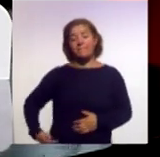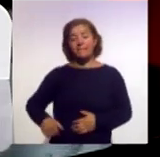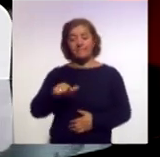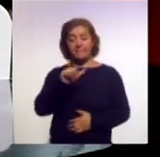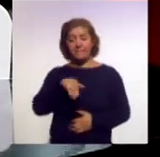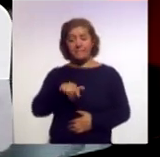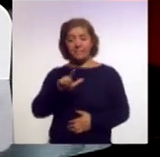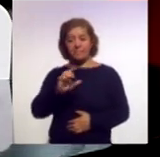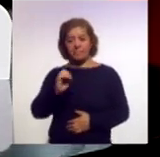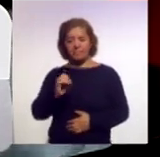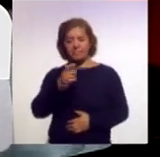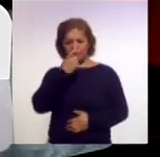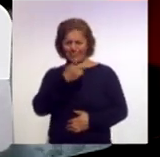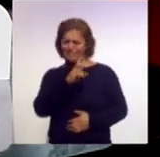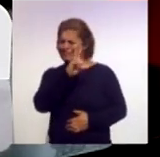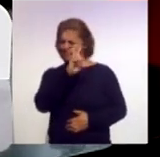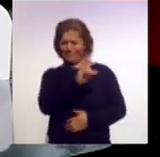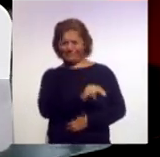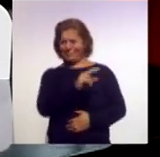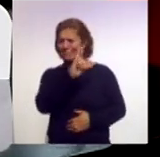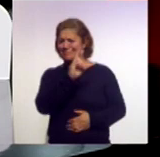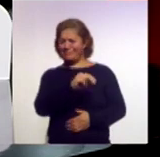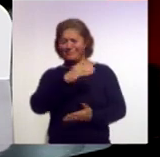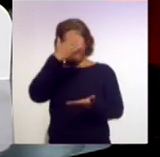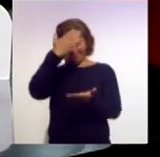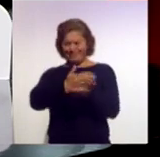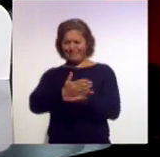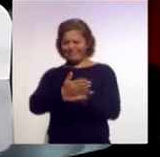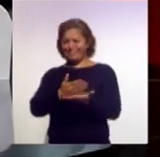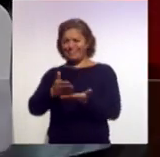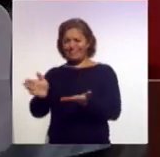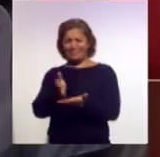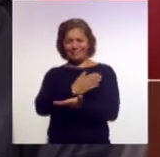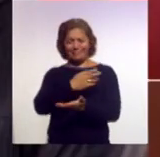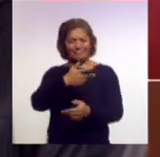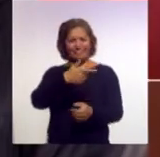López Obrador confrontación por refinería en Dos Bocas.